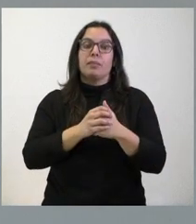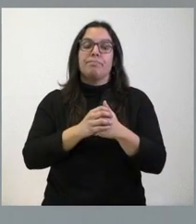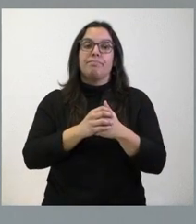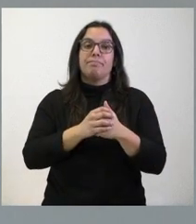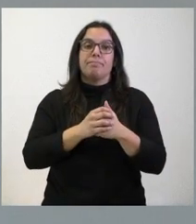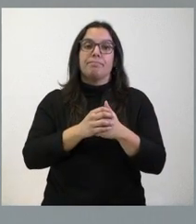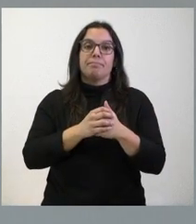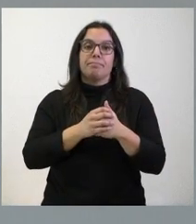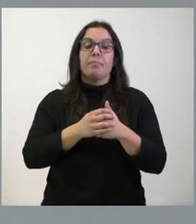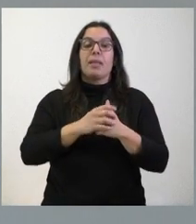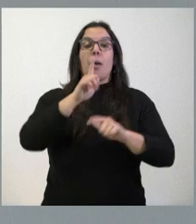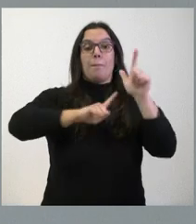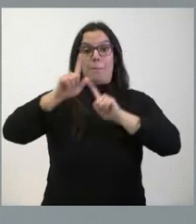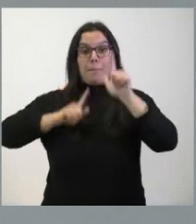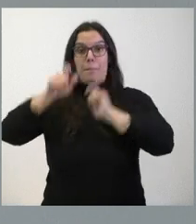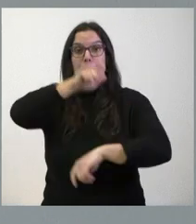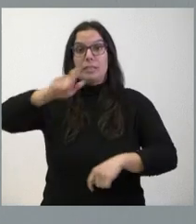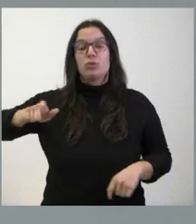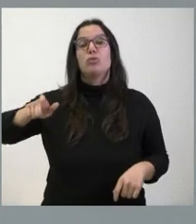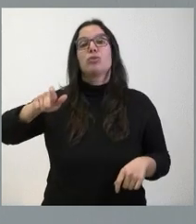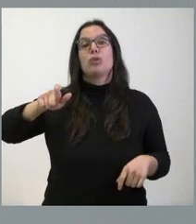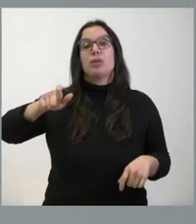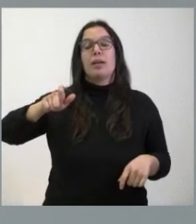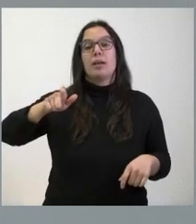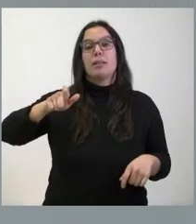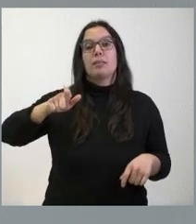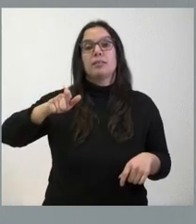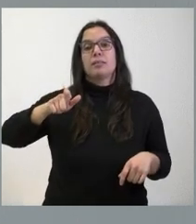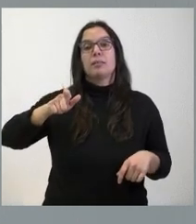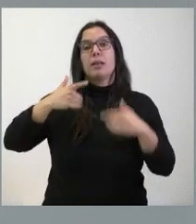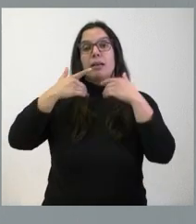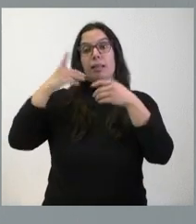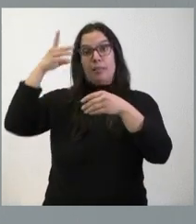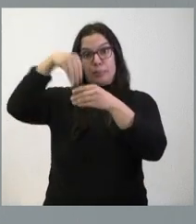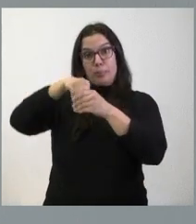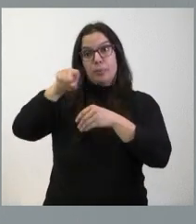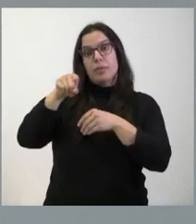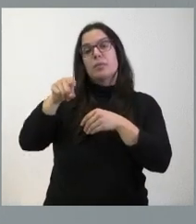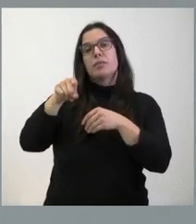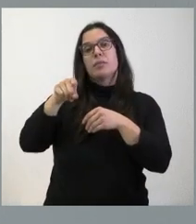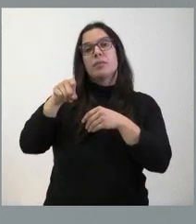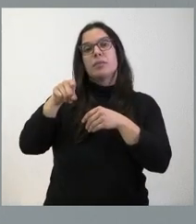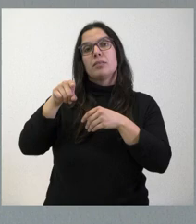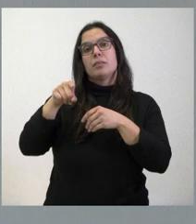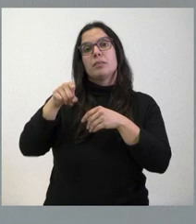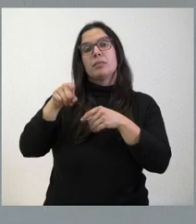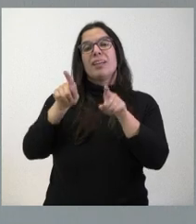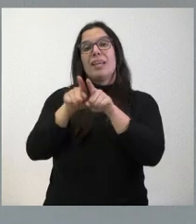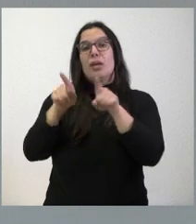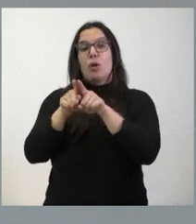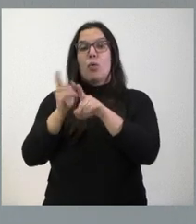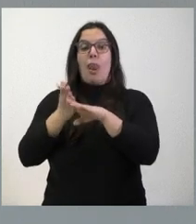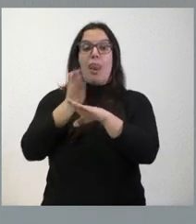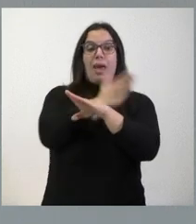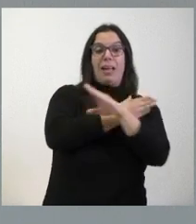el número de viajeros que está viajando por estos medios de transporte no ha conseguido recuperar todavía